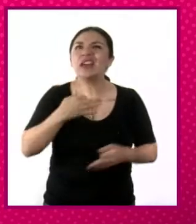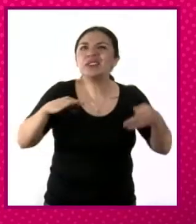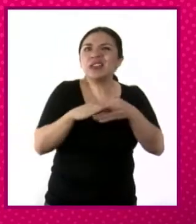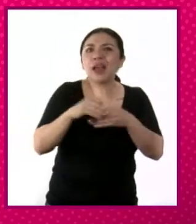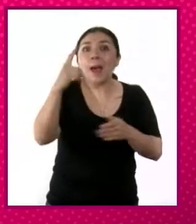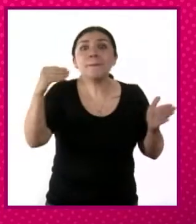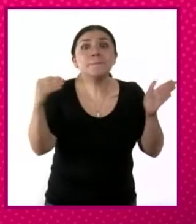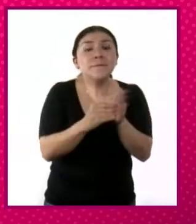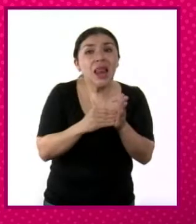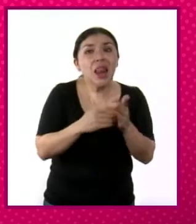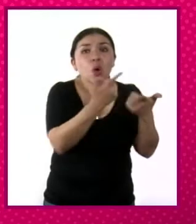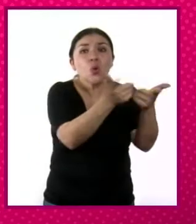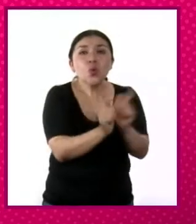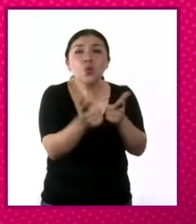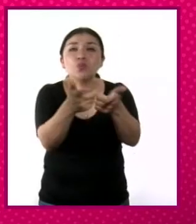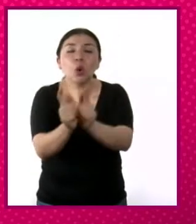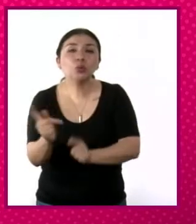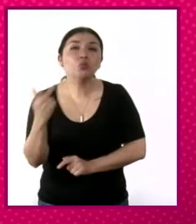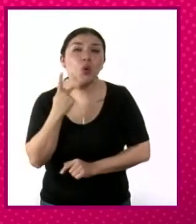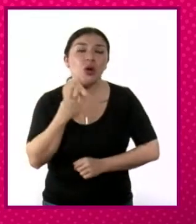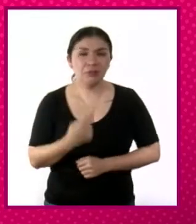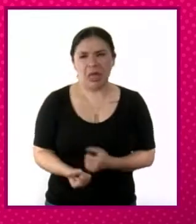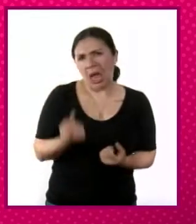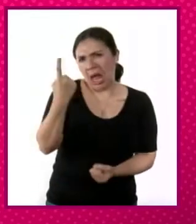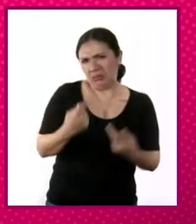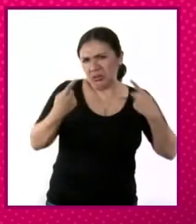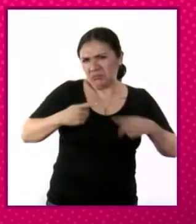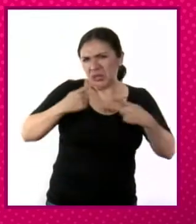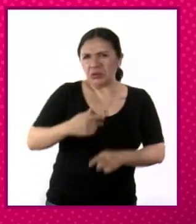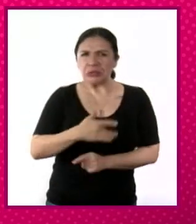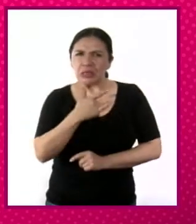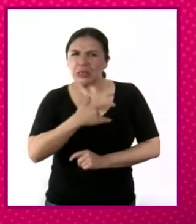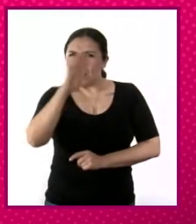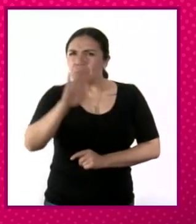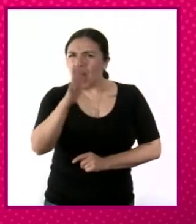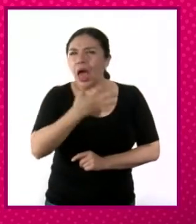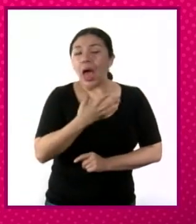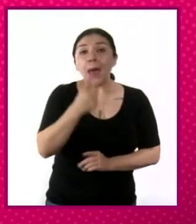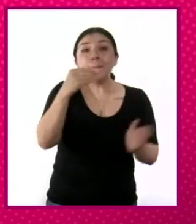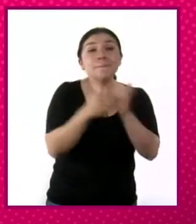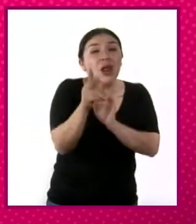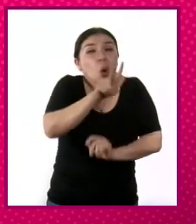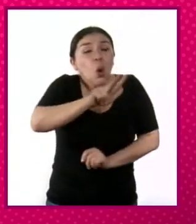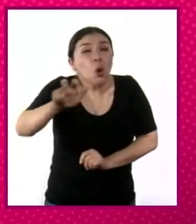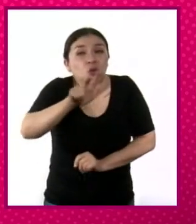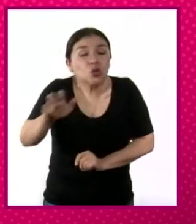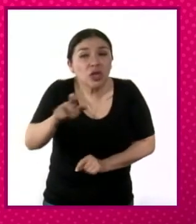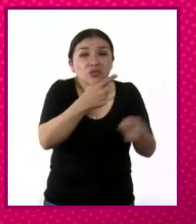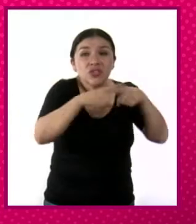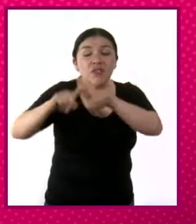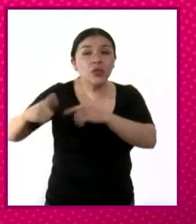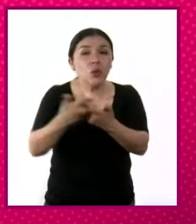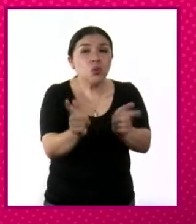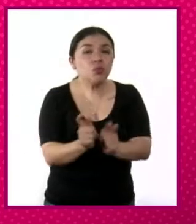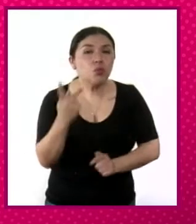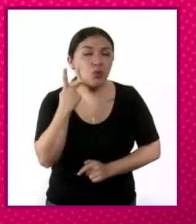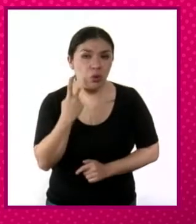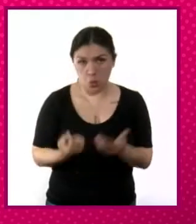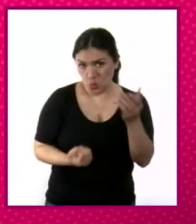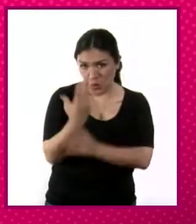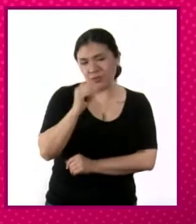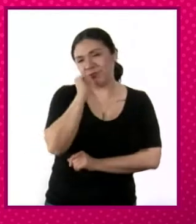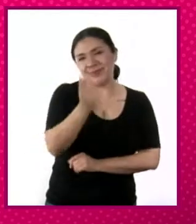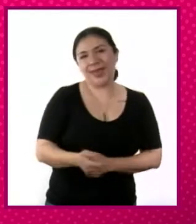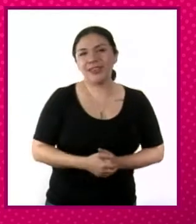partidos en todo el país. Algunos historiadores incluso apuntan que habían 1800 partidos regionales, ¿no? Entonces no es una novedad.